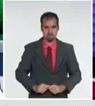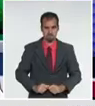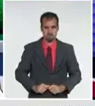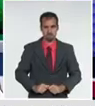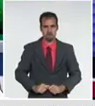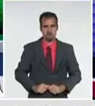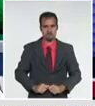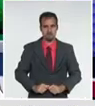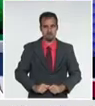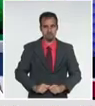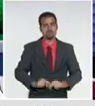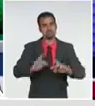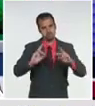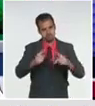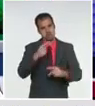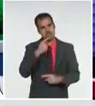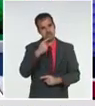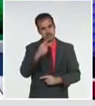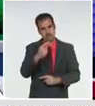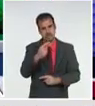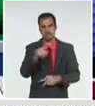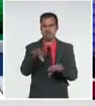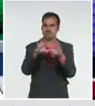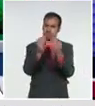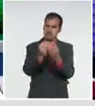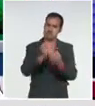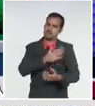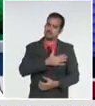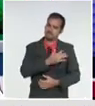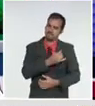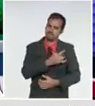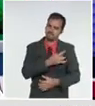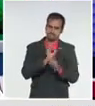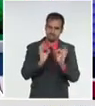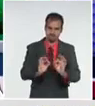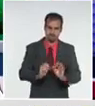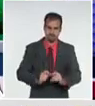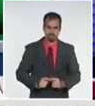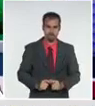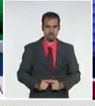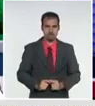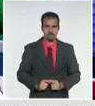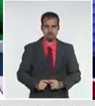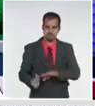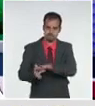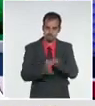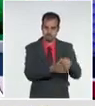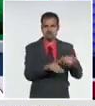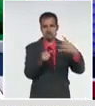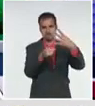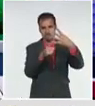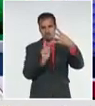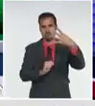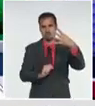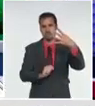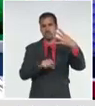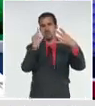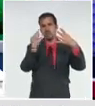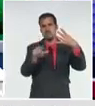Nuevamente nuestras condolencias a familiares y amistades. Fallece un paciente de 89 años de edad